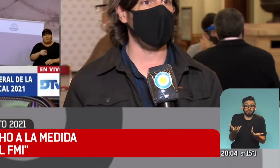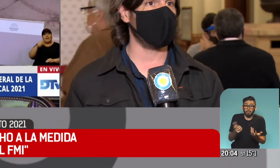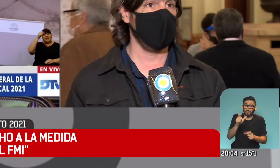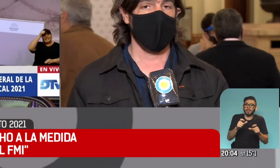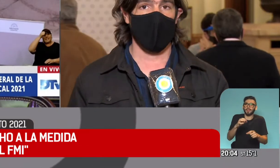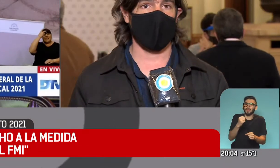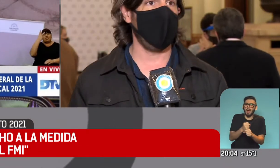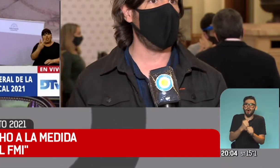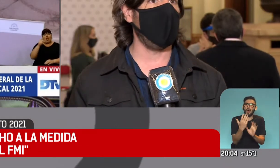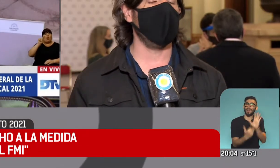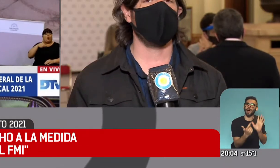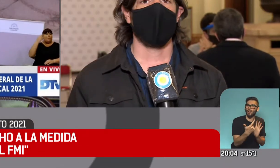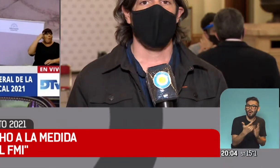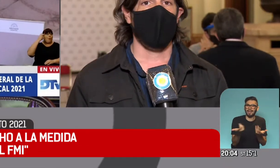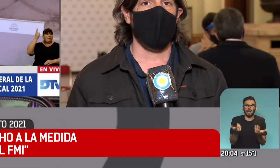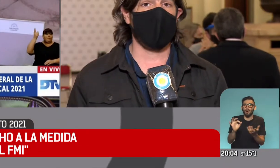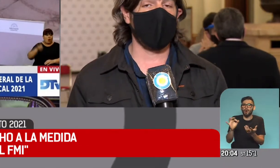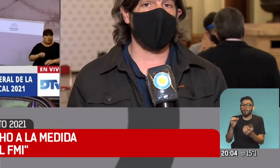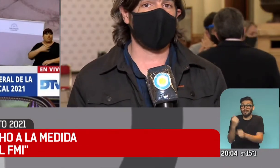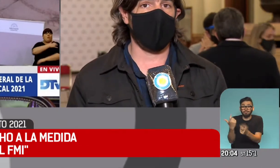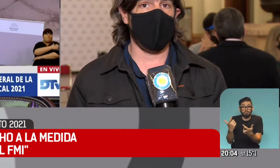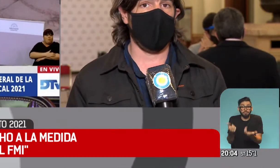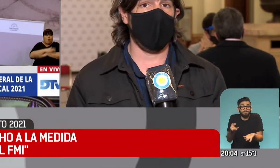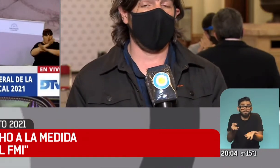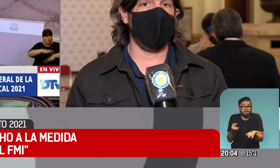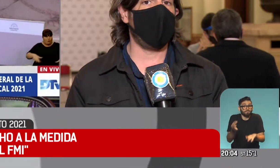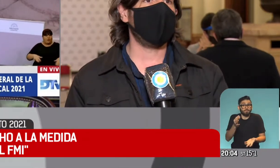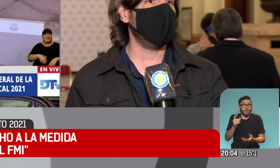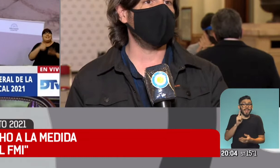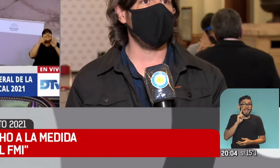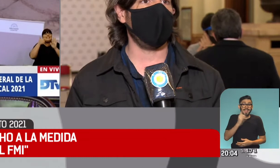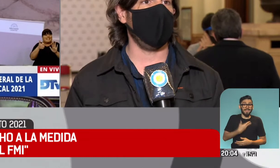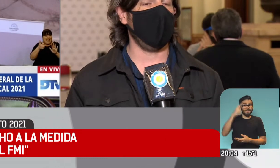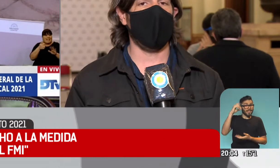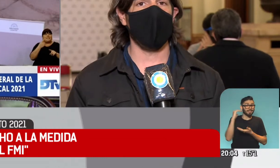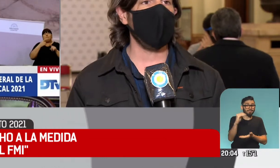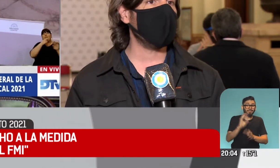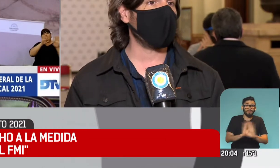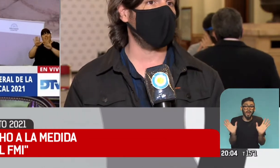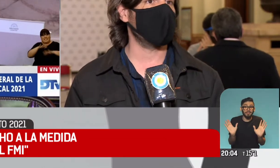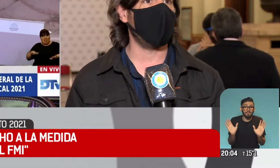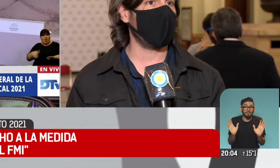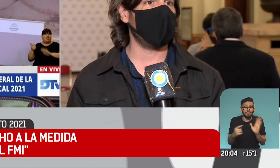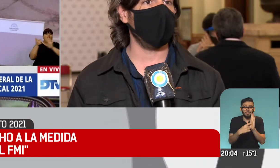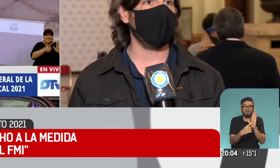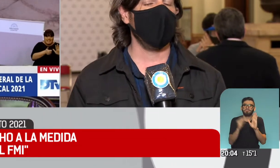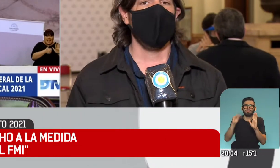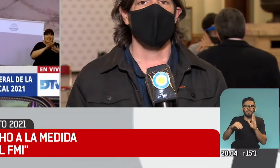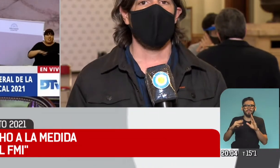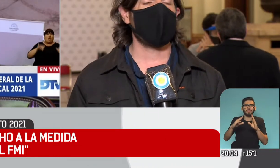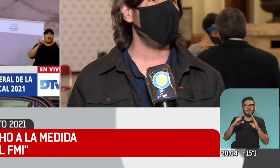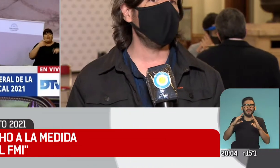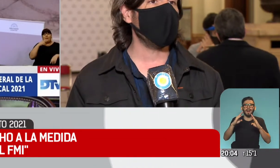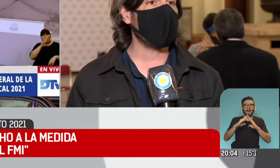informales, desempleados. Entonces, después tenés el tema de la vivienda, que se van a construir